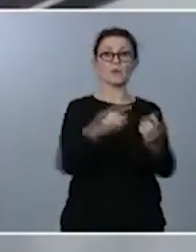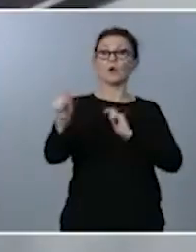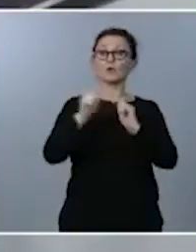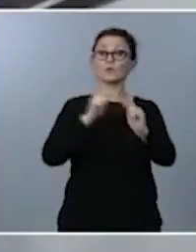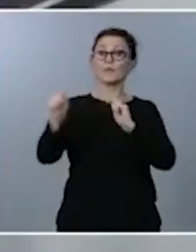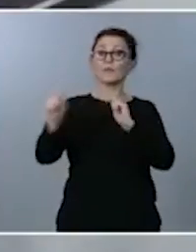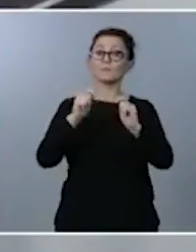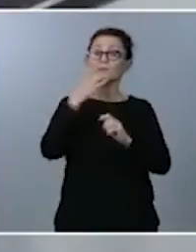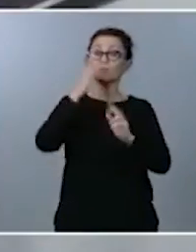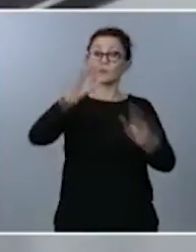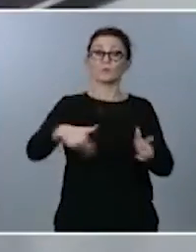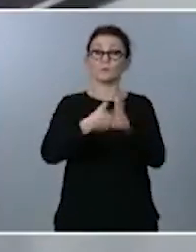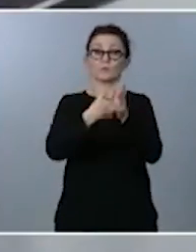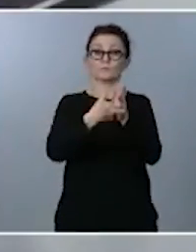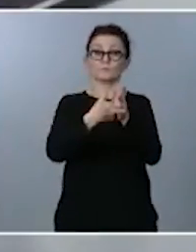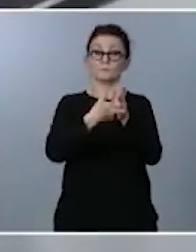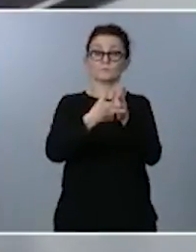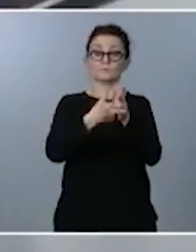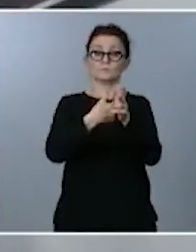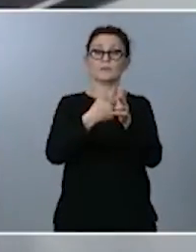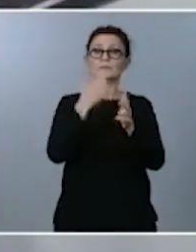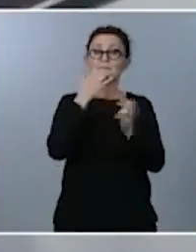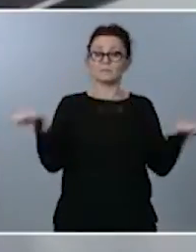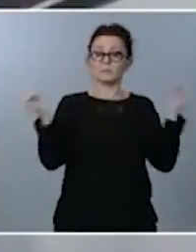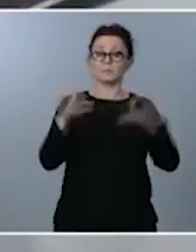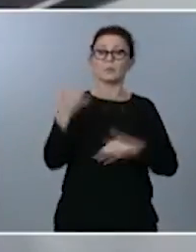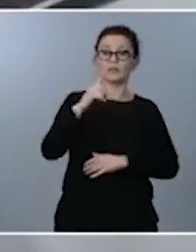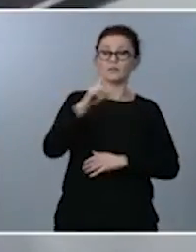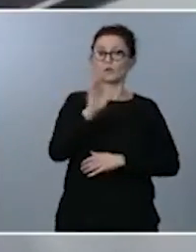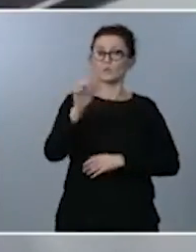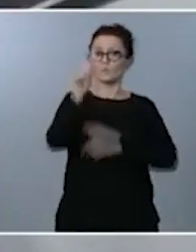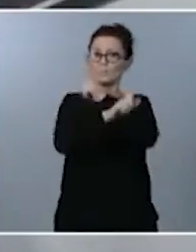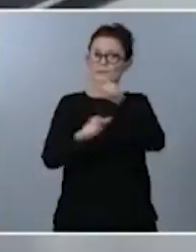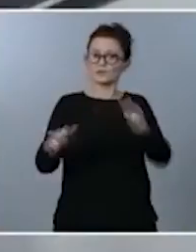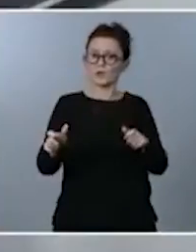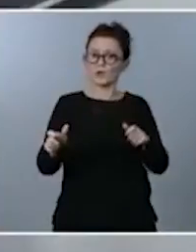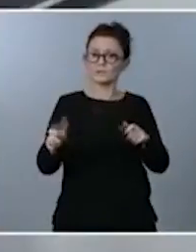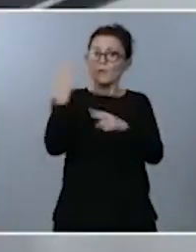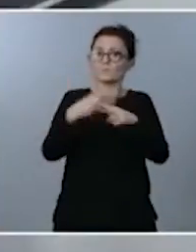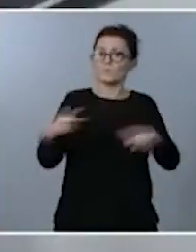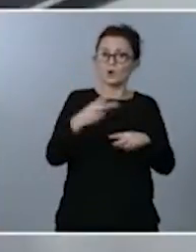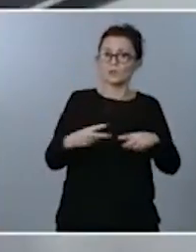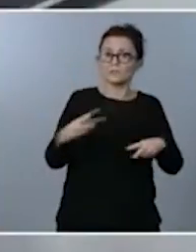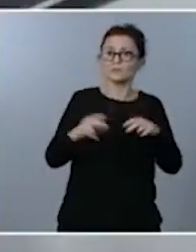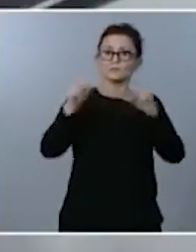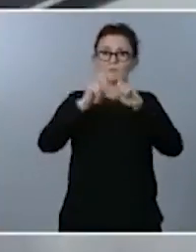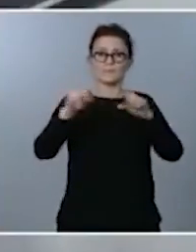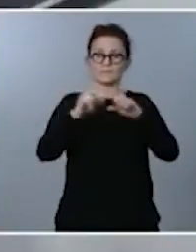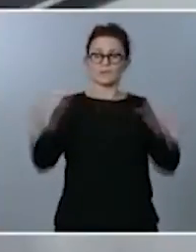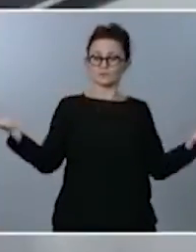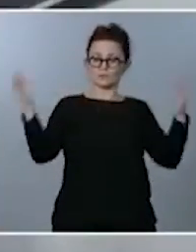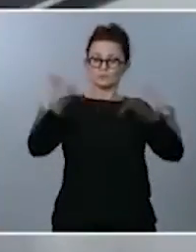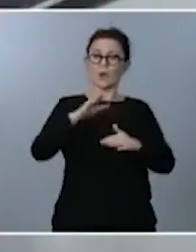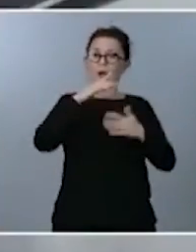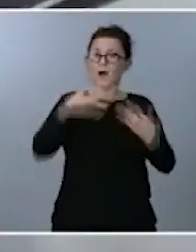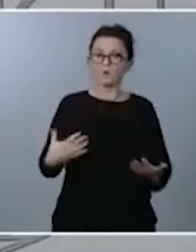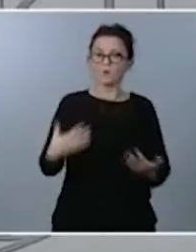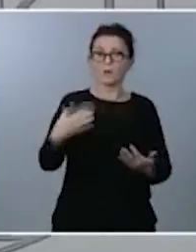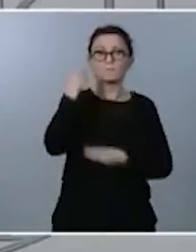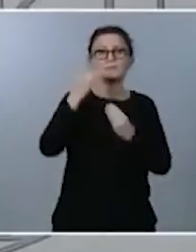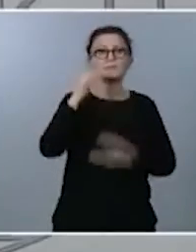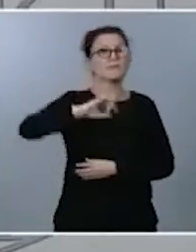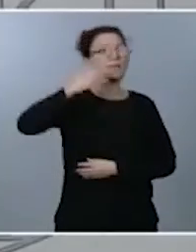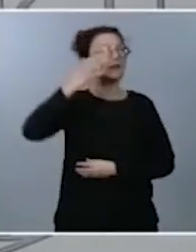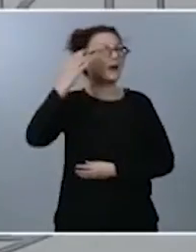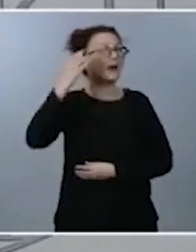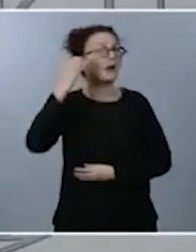videoconferencia si reunir a 150 personas 150 políticos empresarios en este momento es una buena idea Sí,